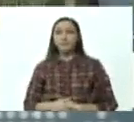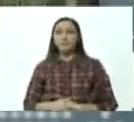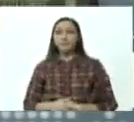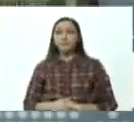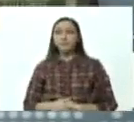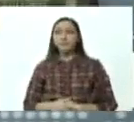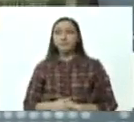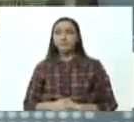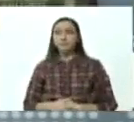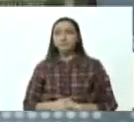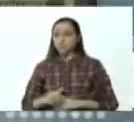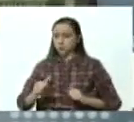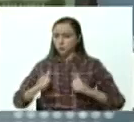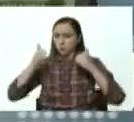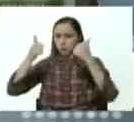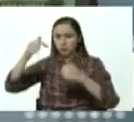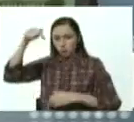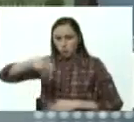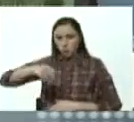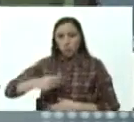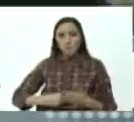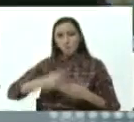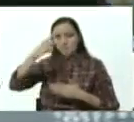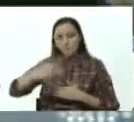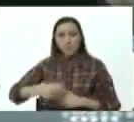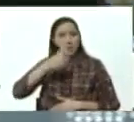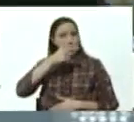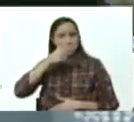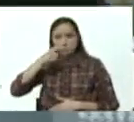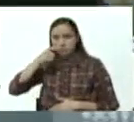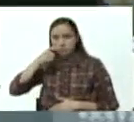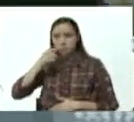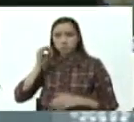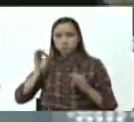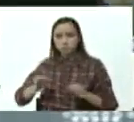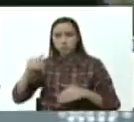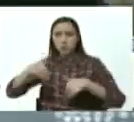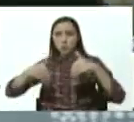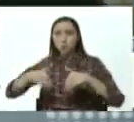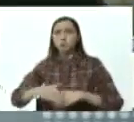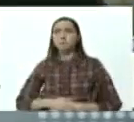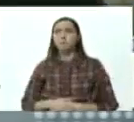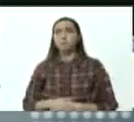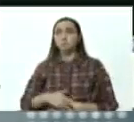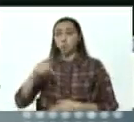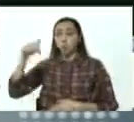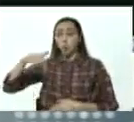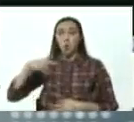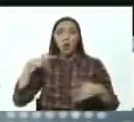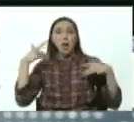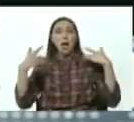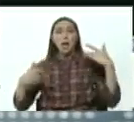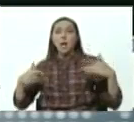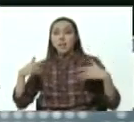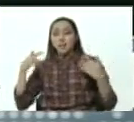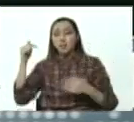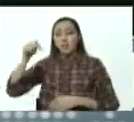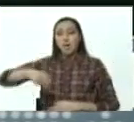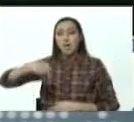Hoy arranca formalmente este plan de veeduría. Hoy hay una jornada aquí